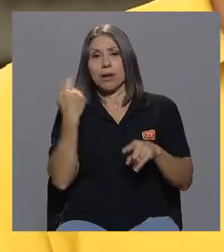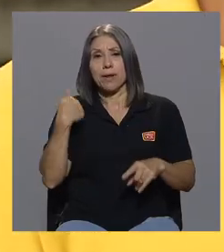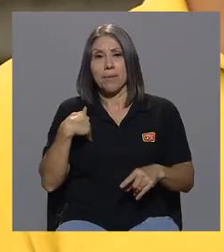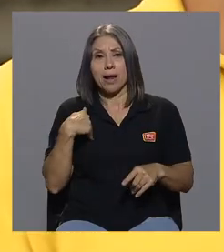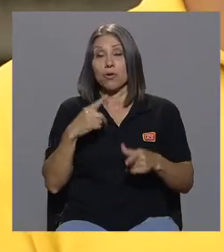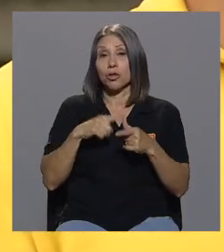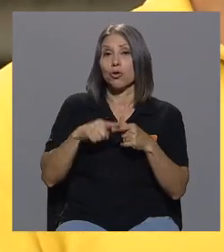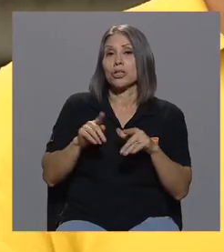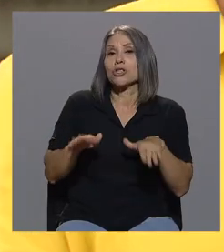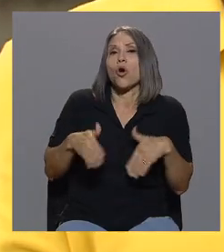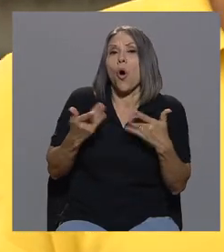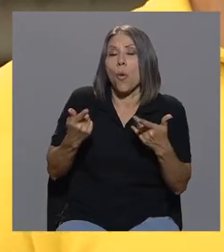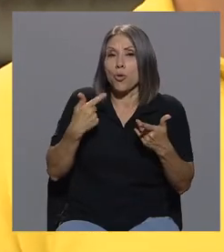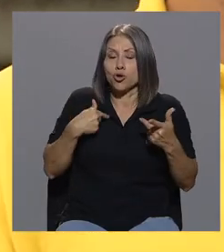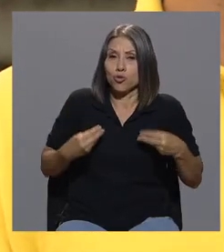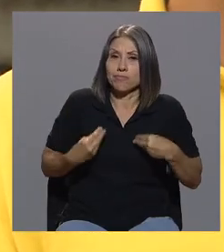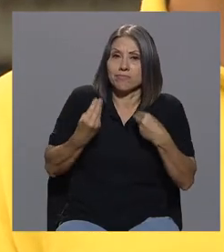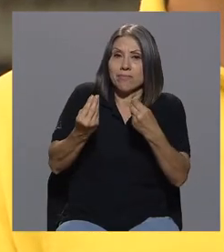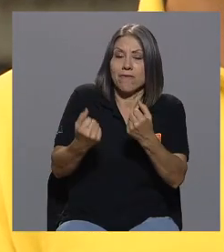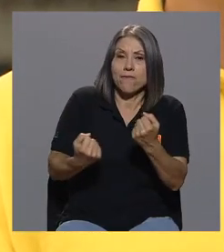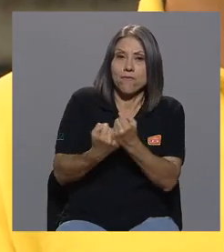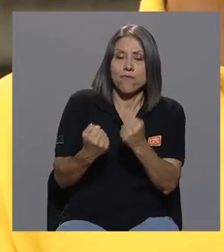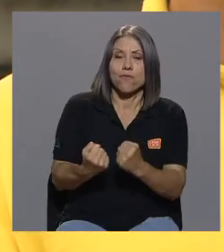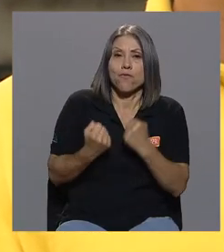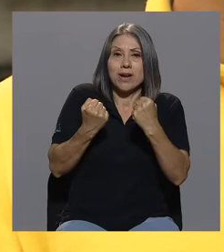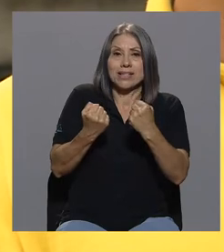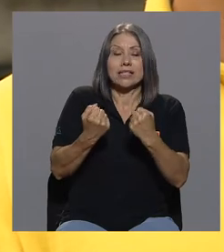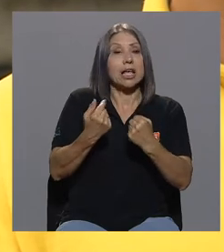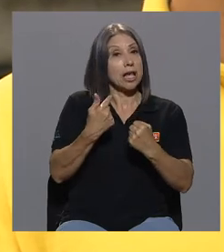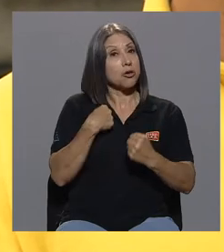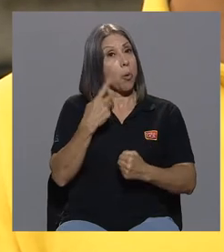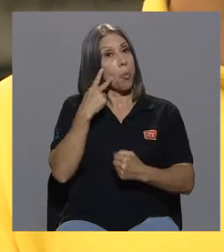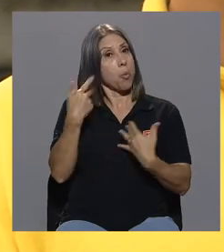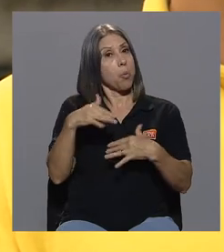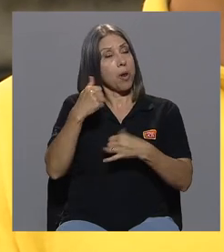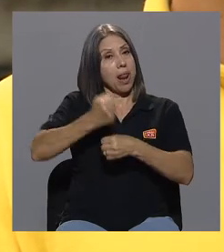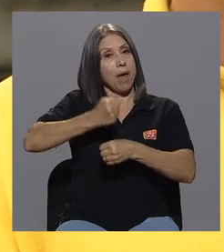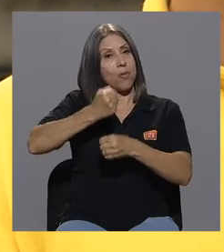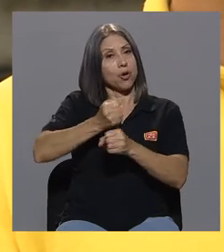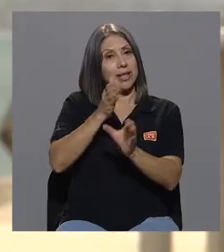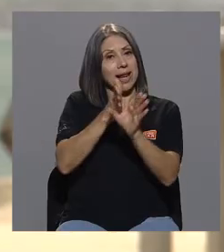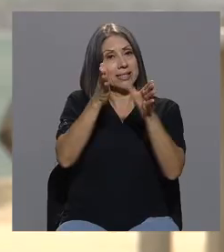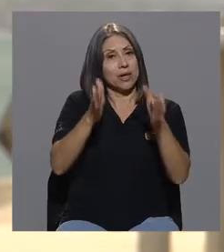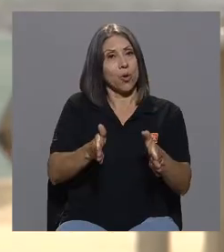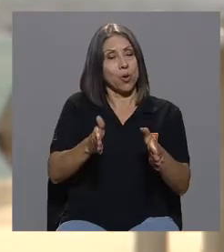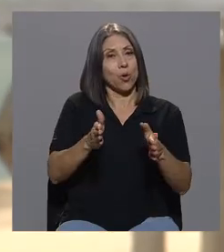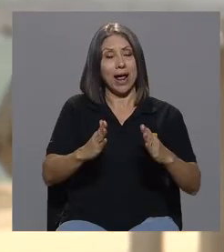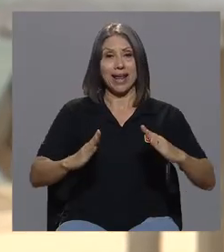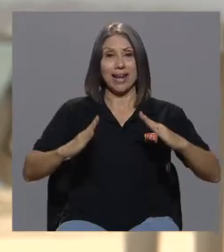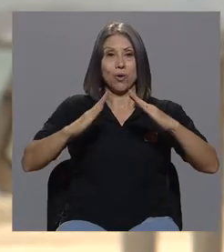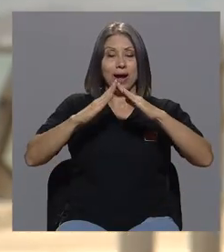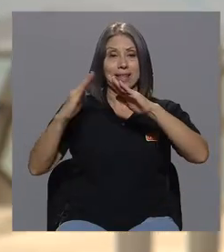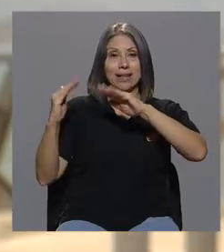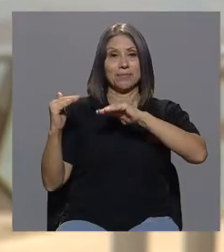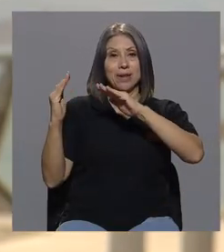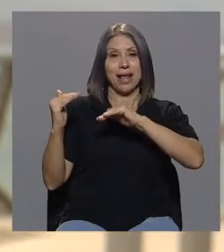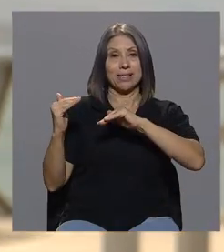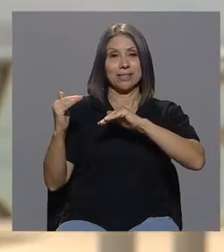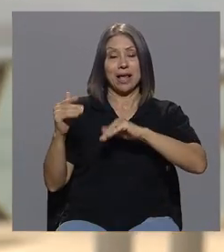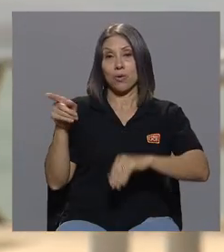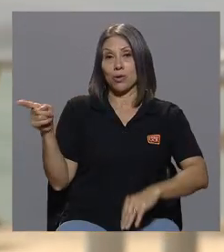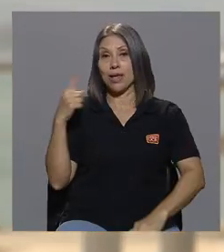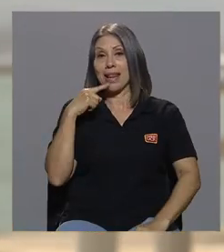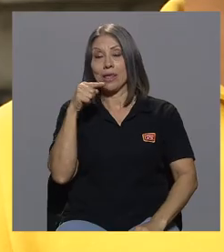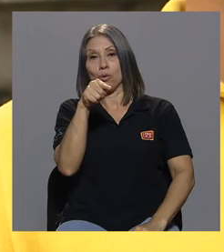que yo en este caso destaco mucho la labor de la psicóloga en el hogar de la esperanza cuando le dijo a ahora sí